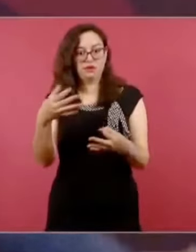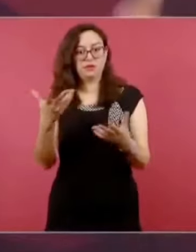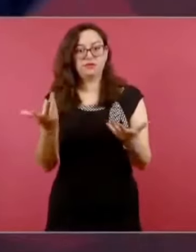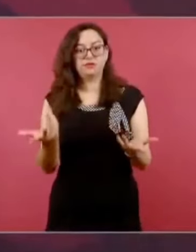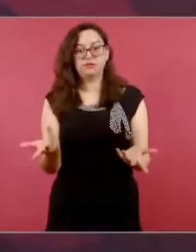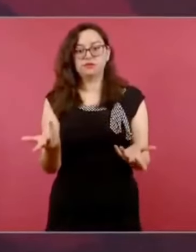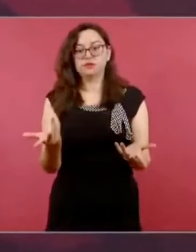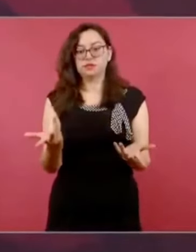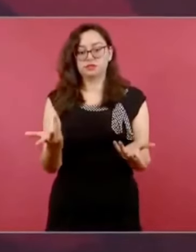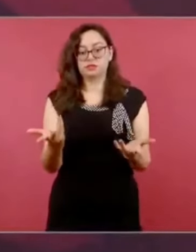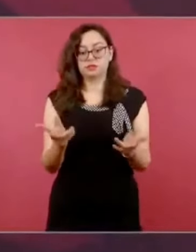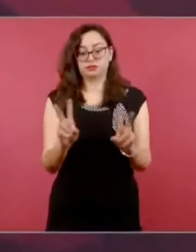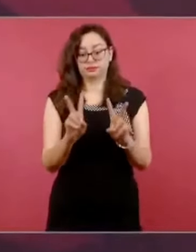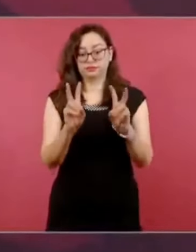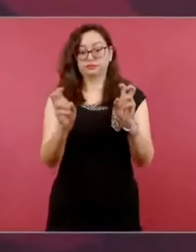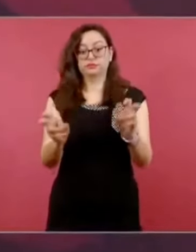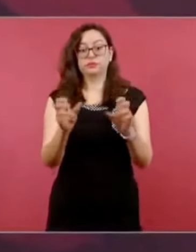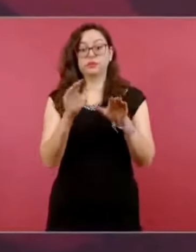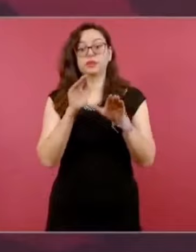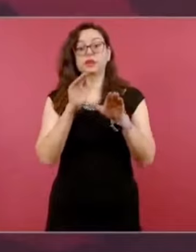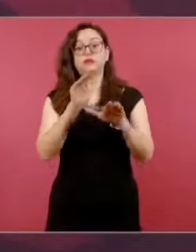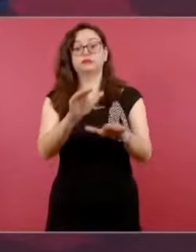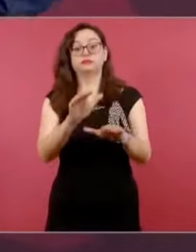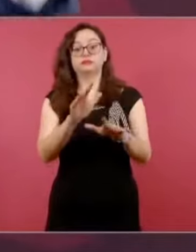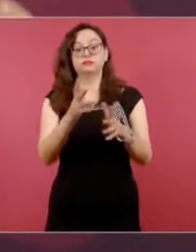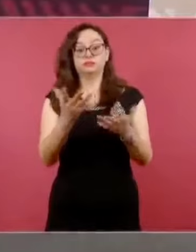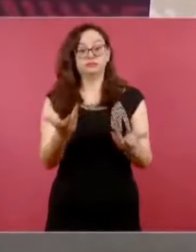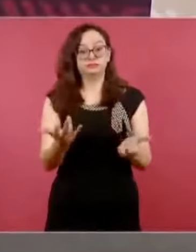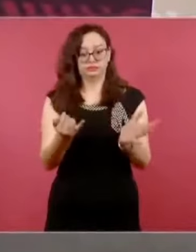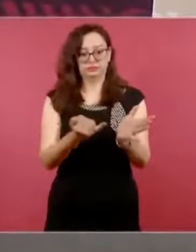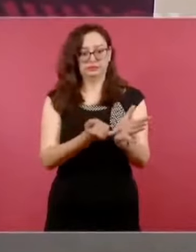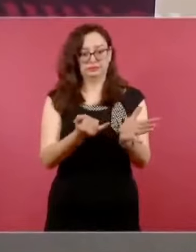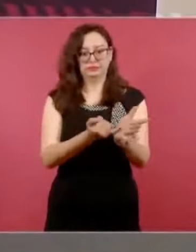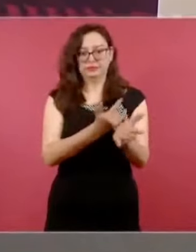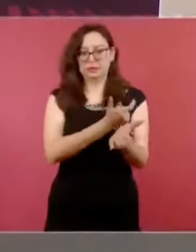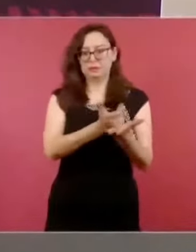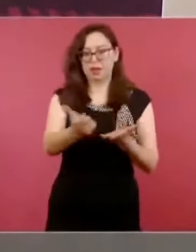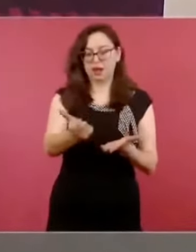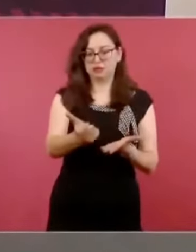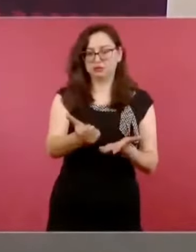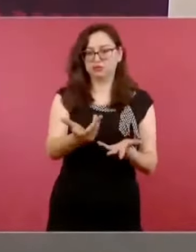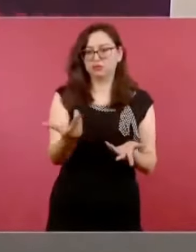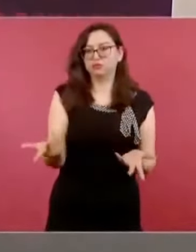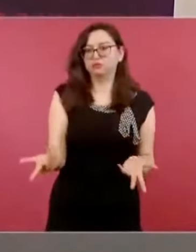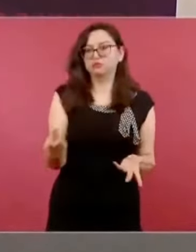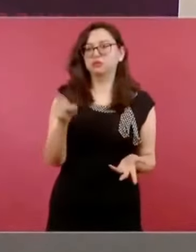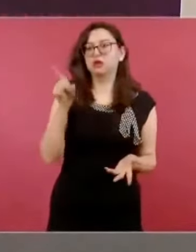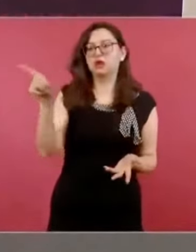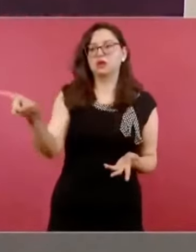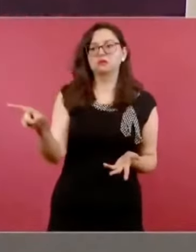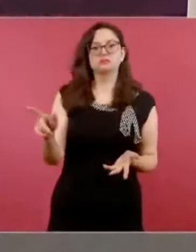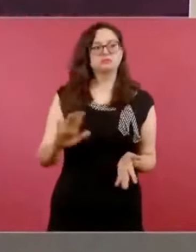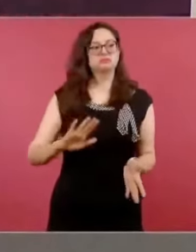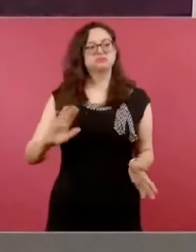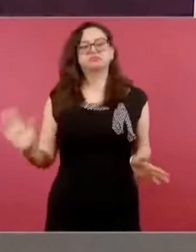escritorio un asunto por nueve meses, porque